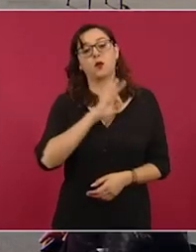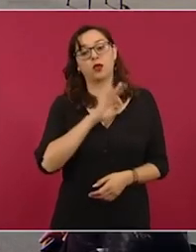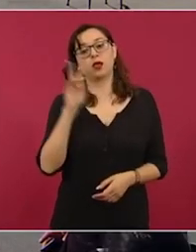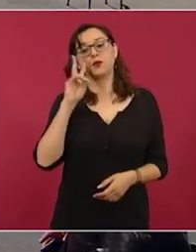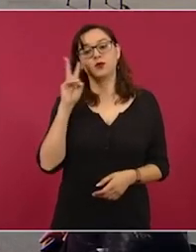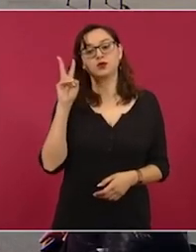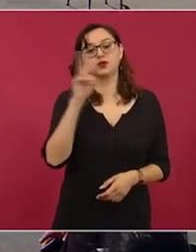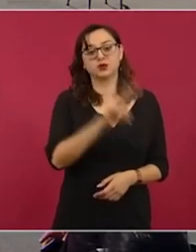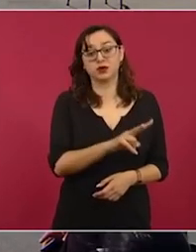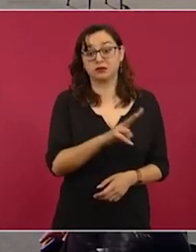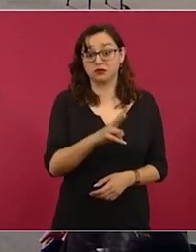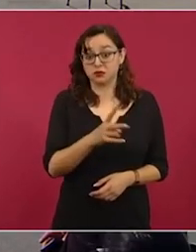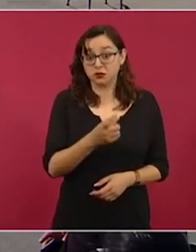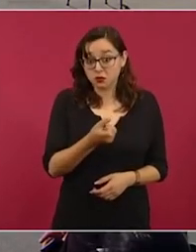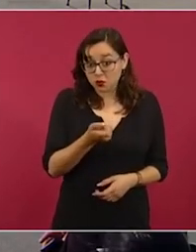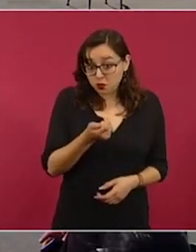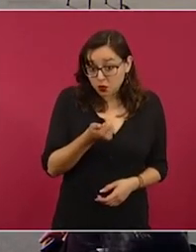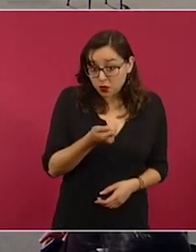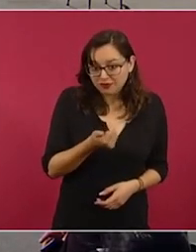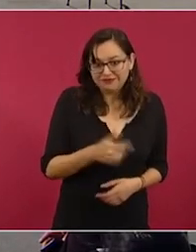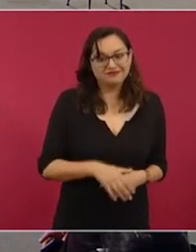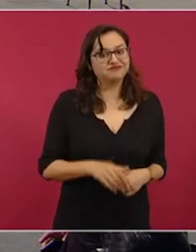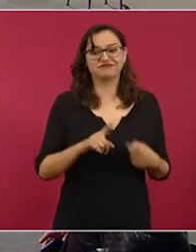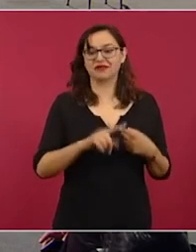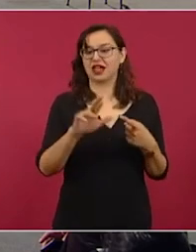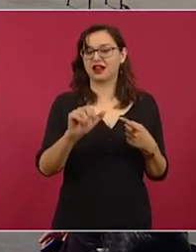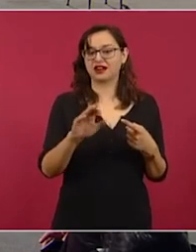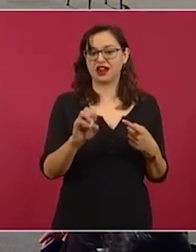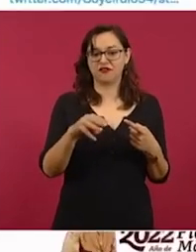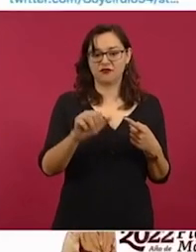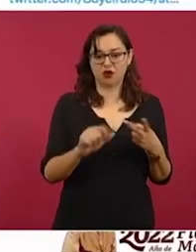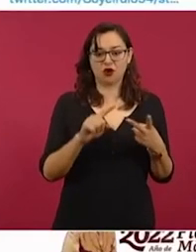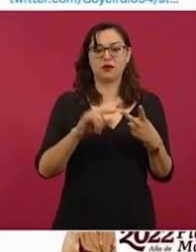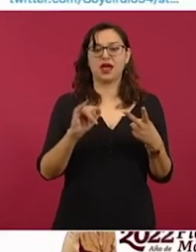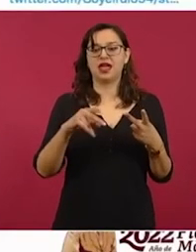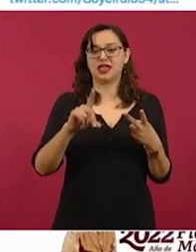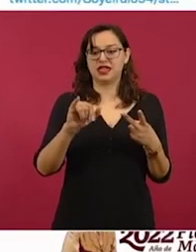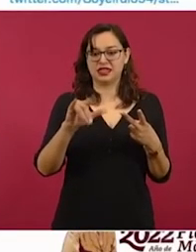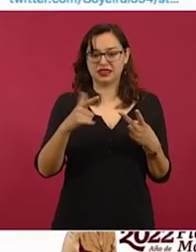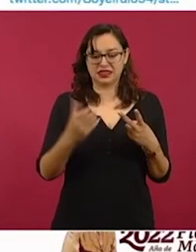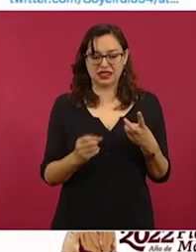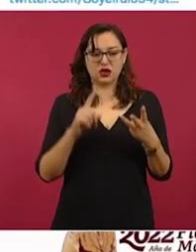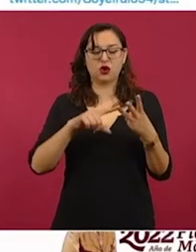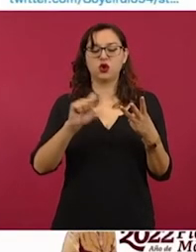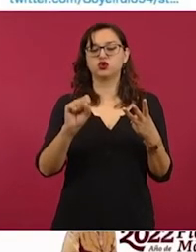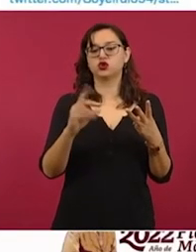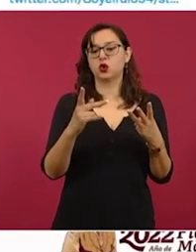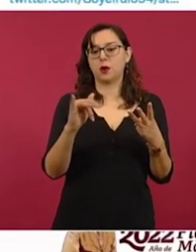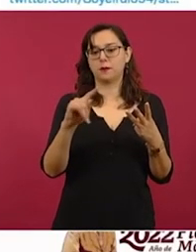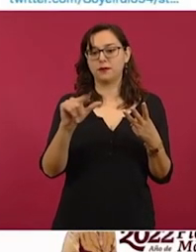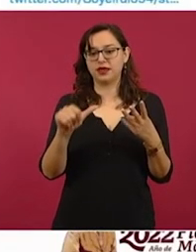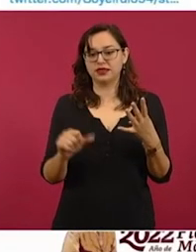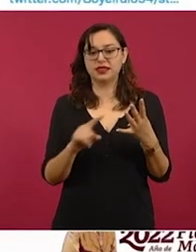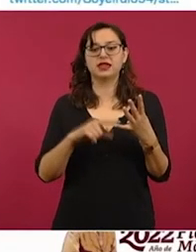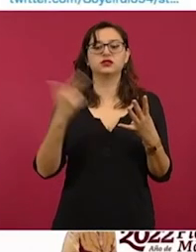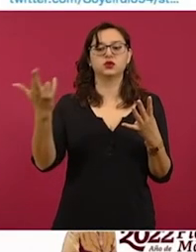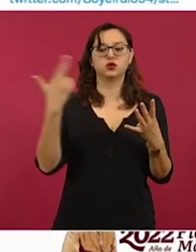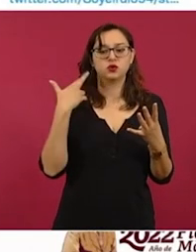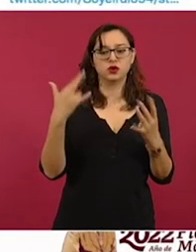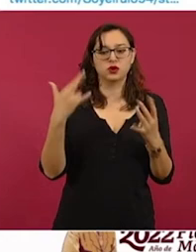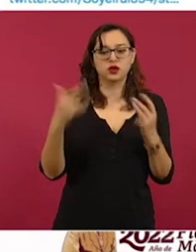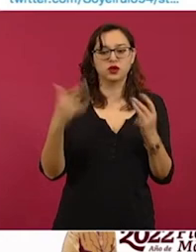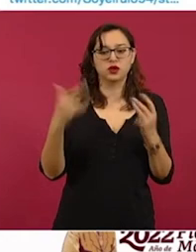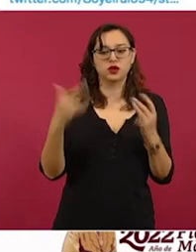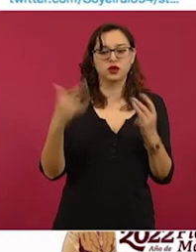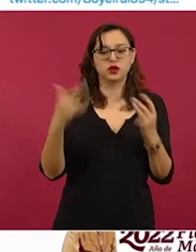pantalla no pocos Reforma Reporte Índigo Sopitas Ruido en la Red El